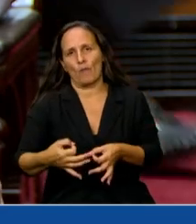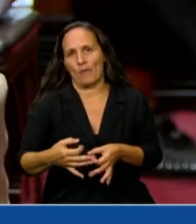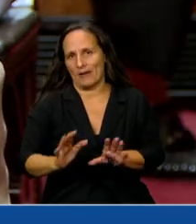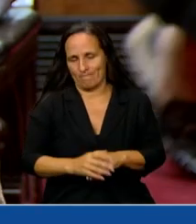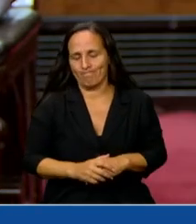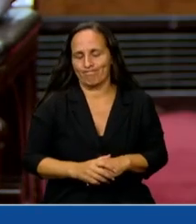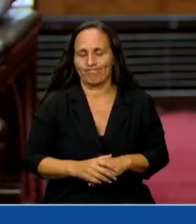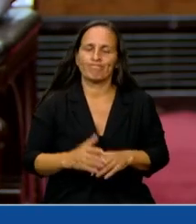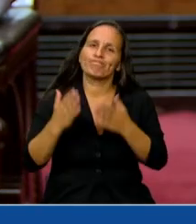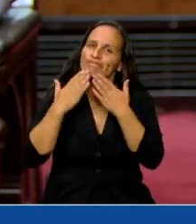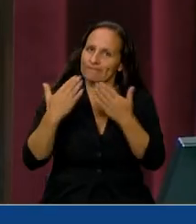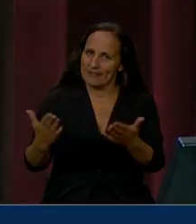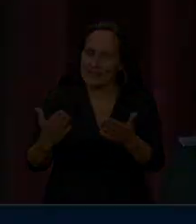Gracias. Gracias, diputado Goyán.